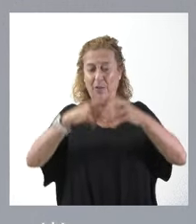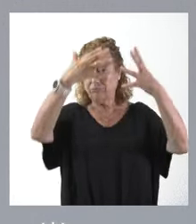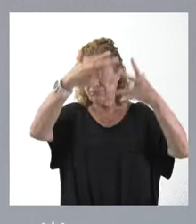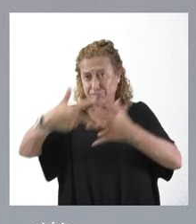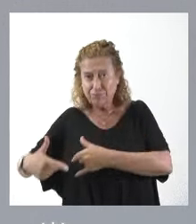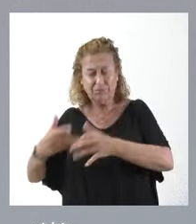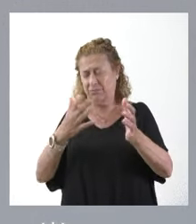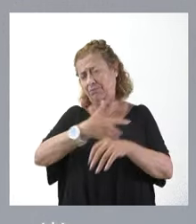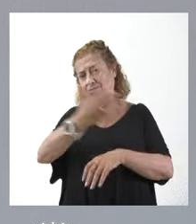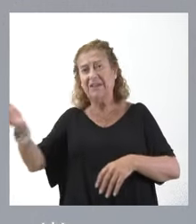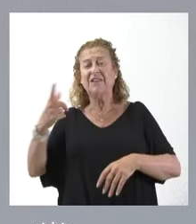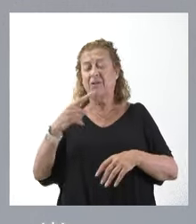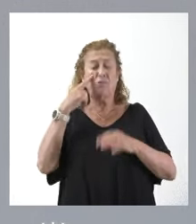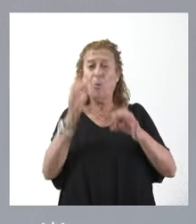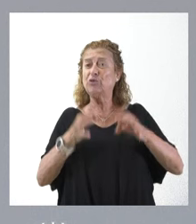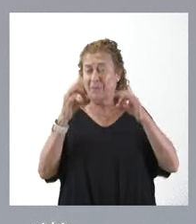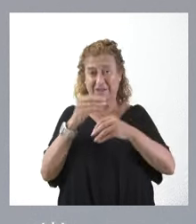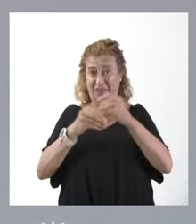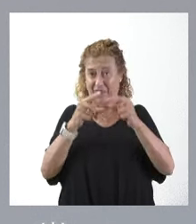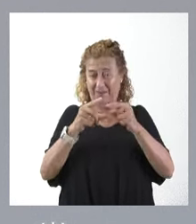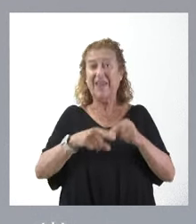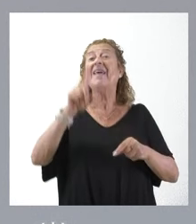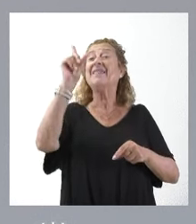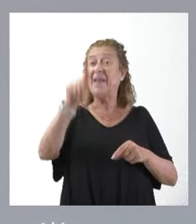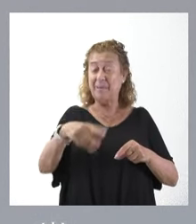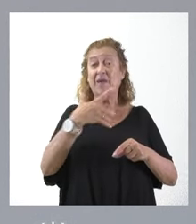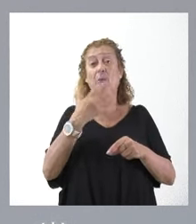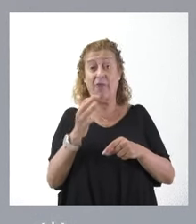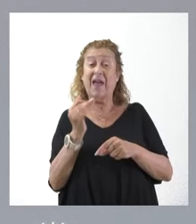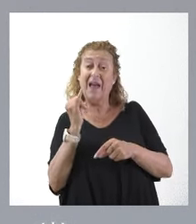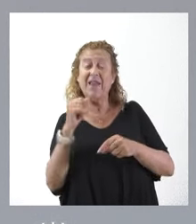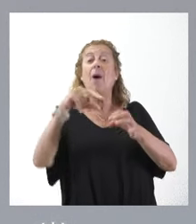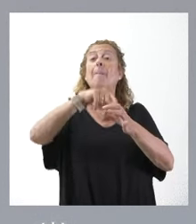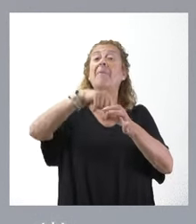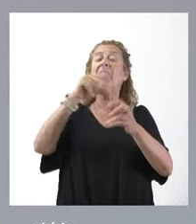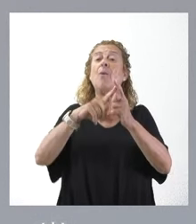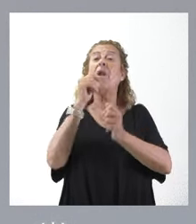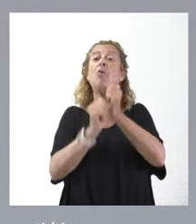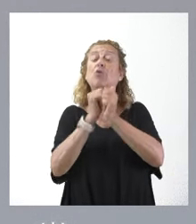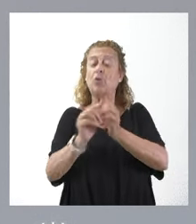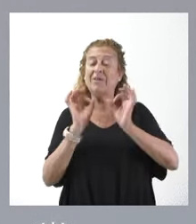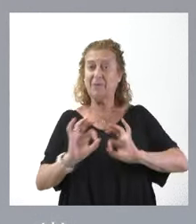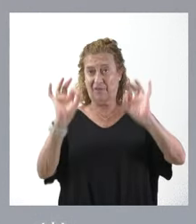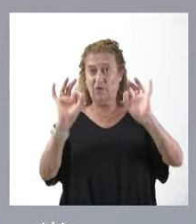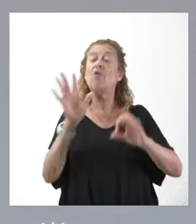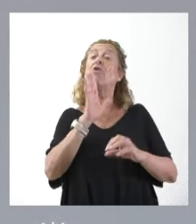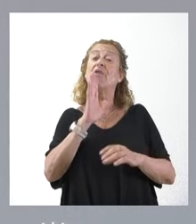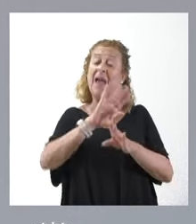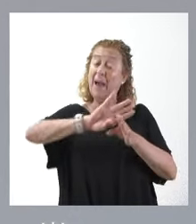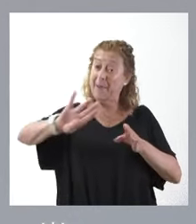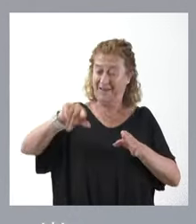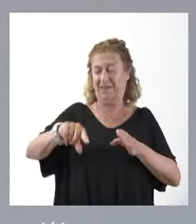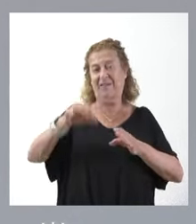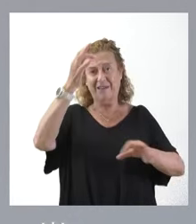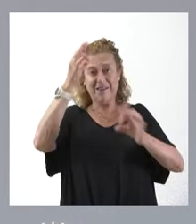etcétera. Esa es la fórmula regular. Cabe también, y así existía, plazas de concurso específico, en el que, aparte de esos